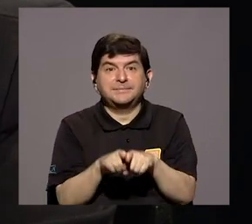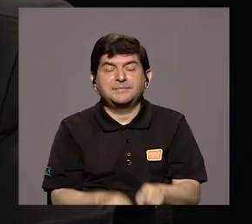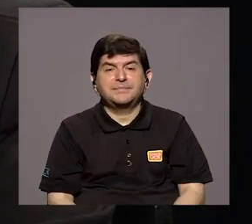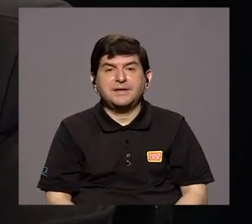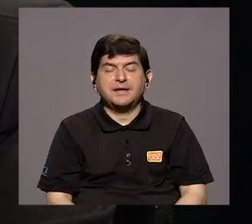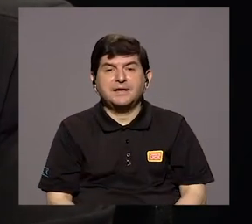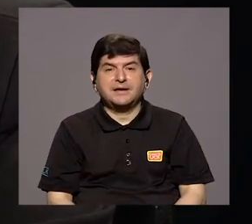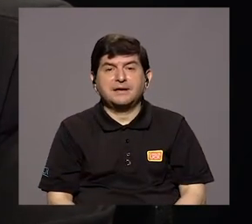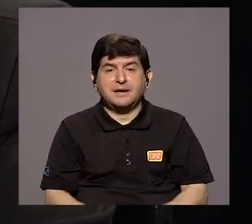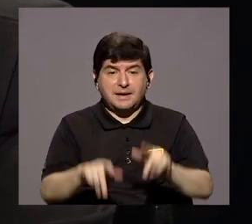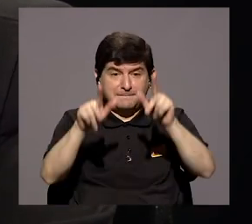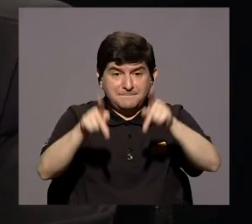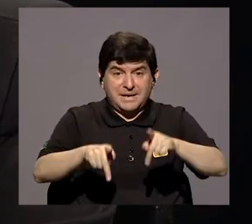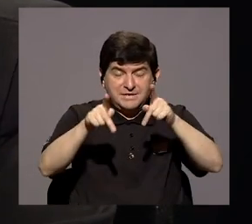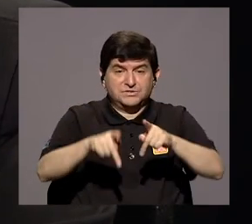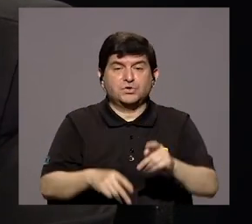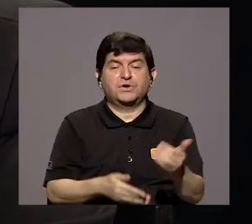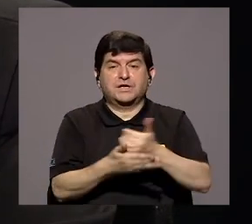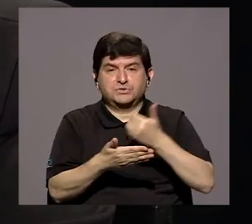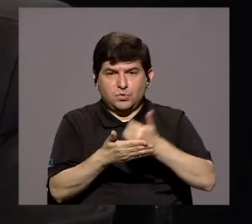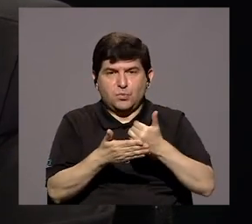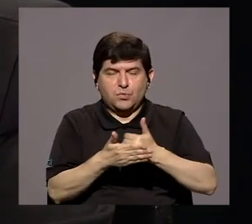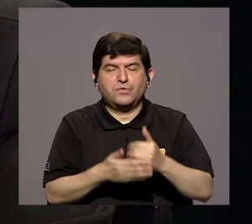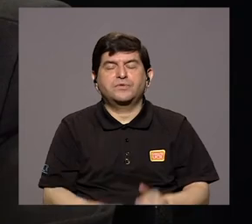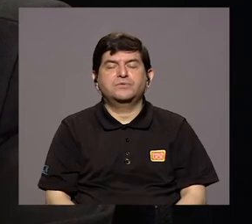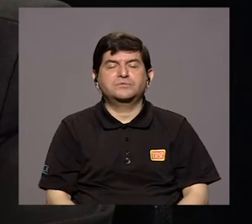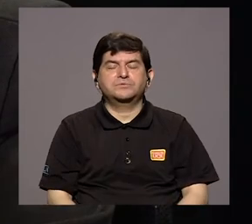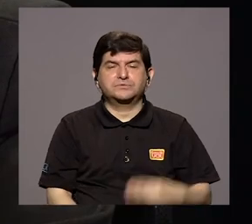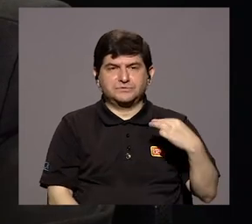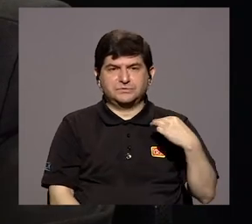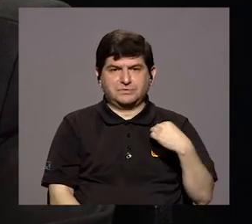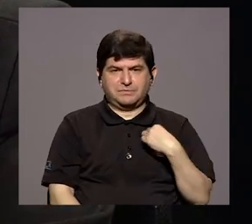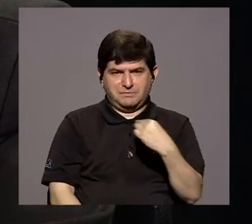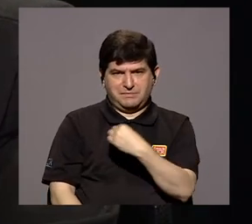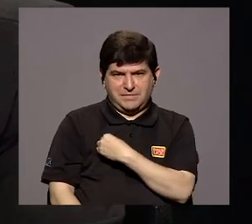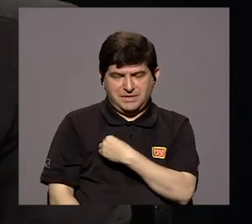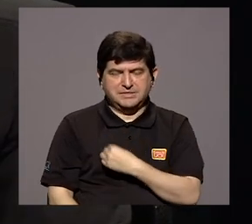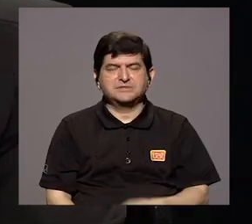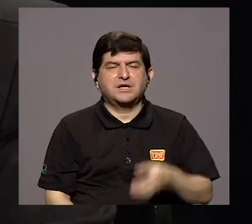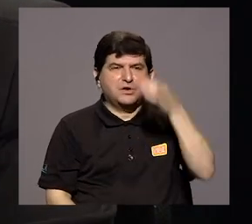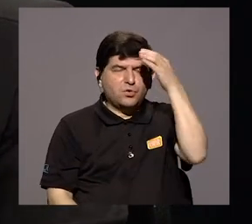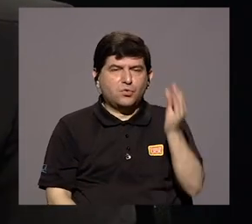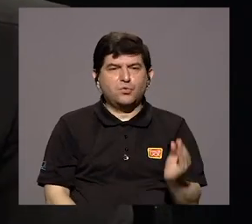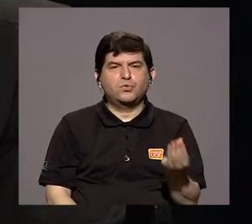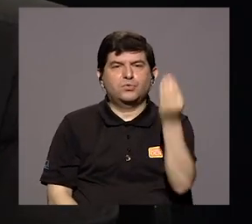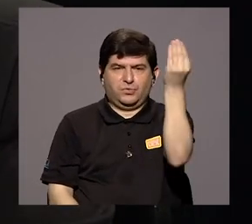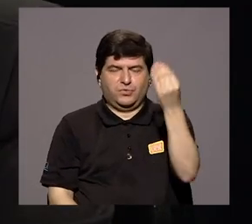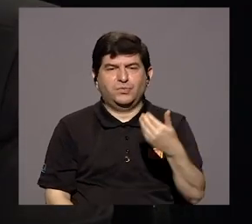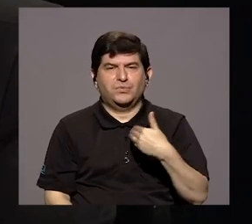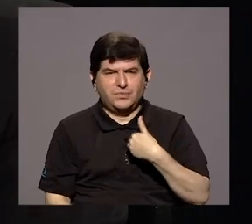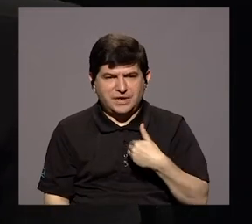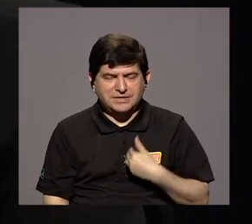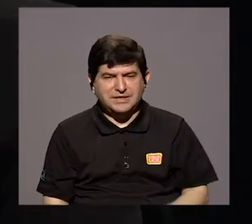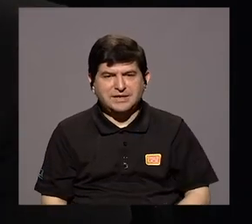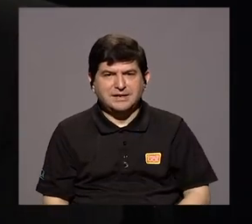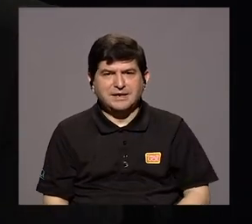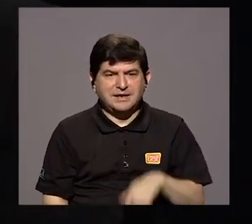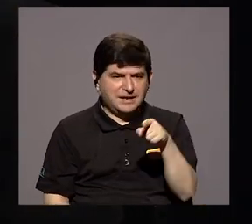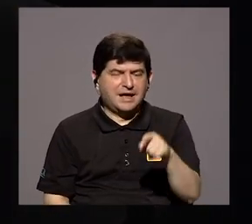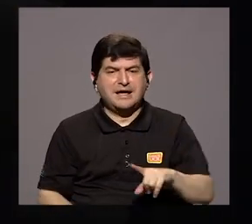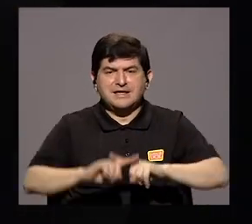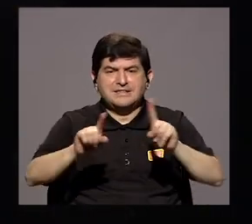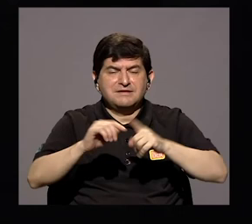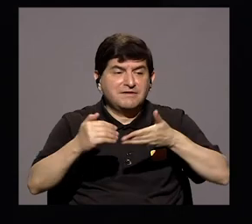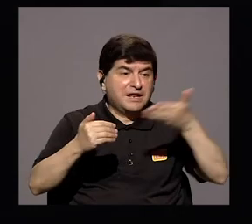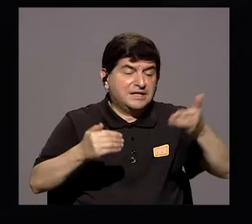del recurso humano. O el Ministerio de Cultura y Juventud tenemos cada vez un engranaje más de cosas que